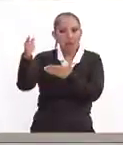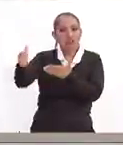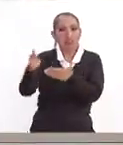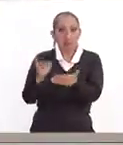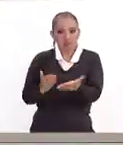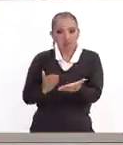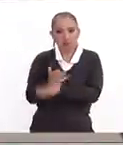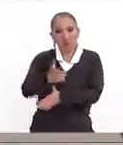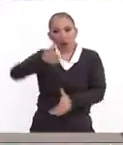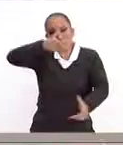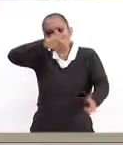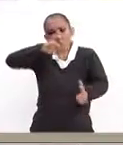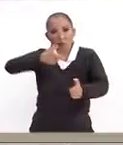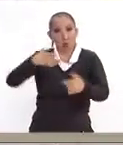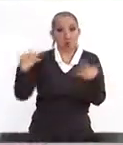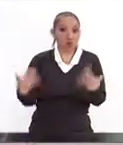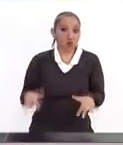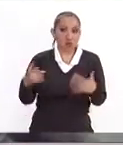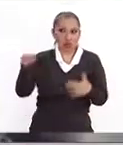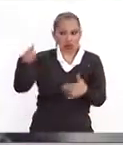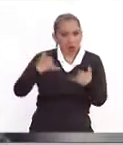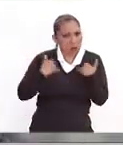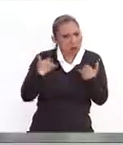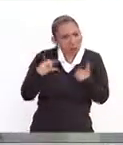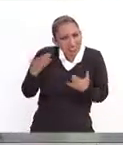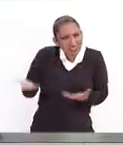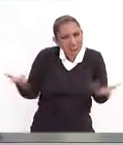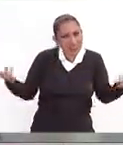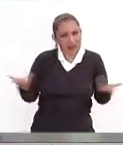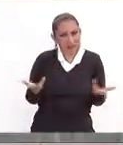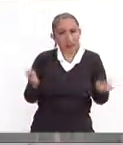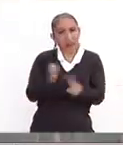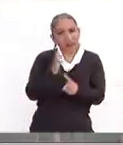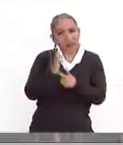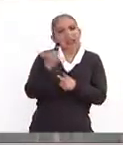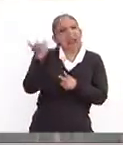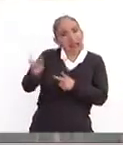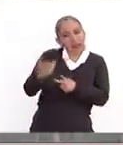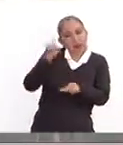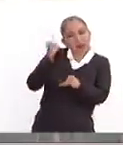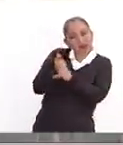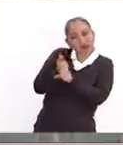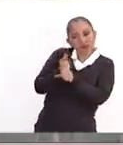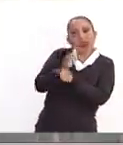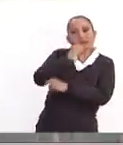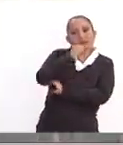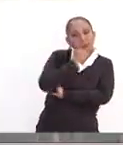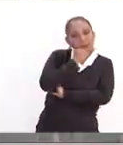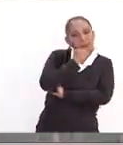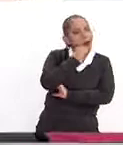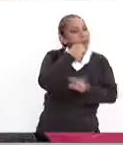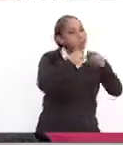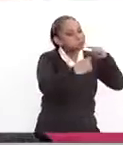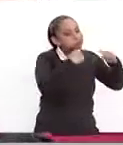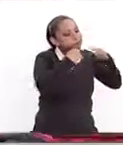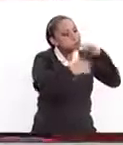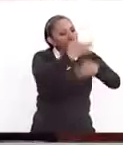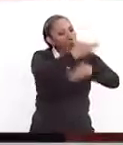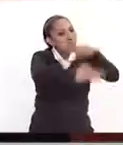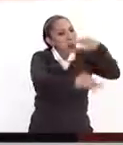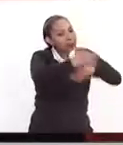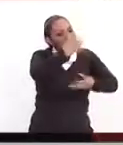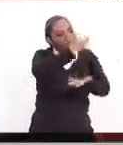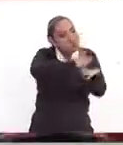armas de alto poder, en fin. Entonces, son precisamente esas situaciones las que deben los